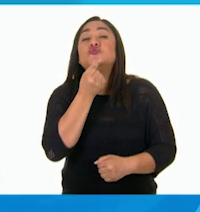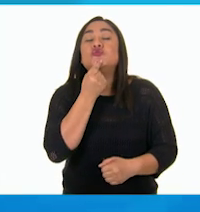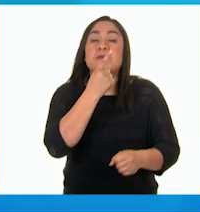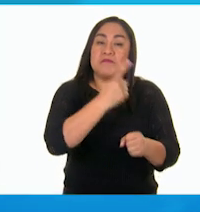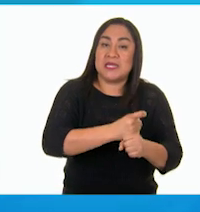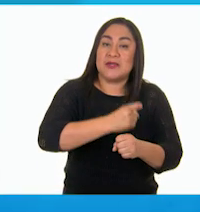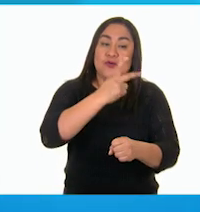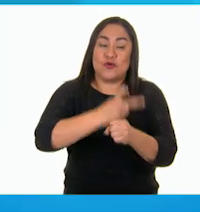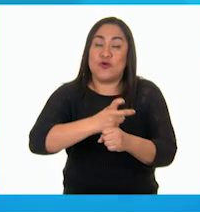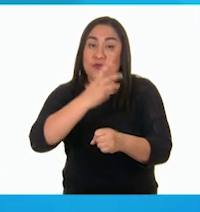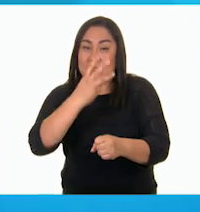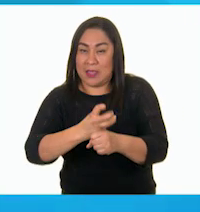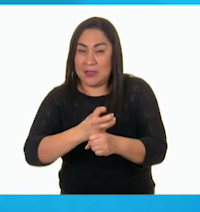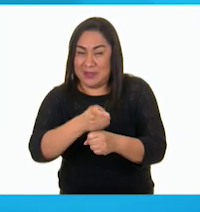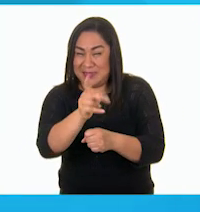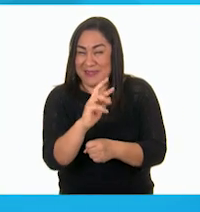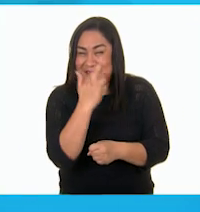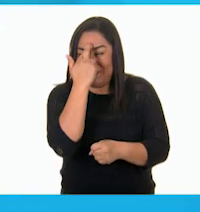tercero.